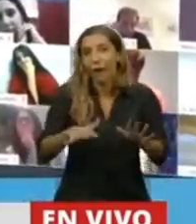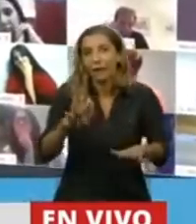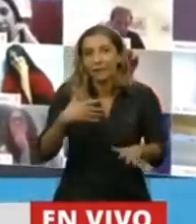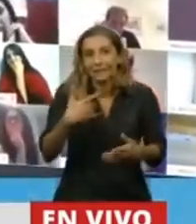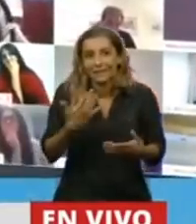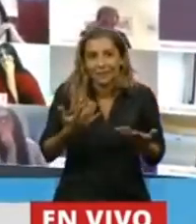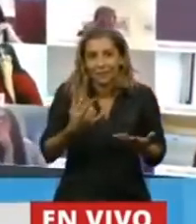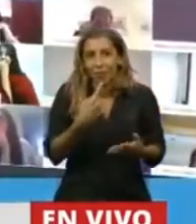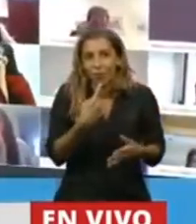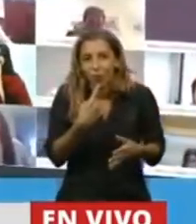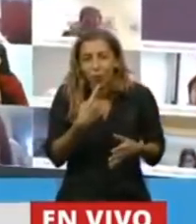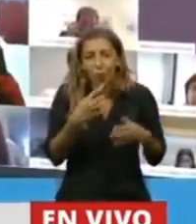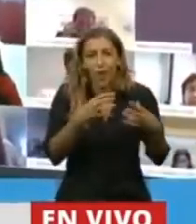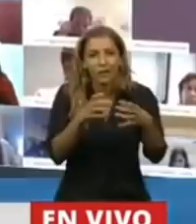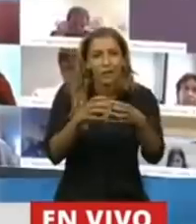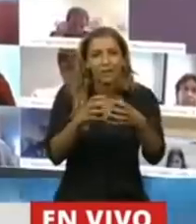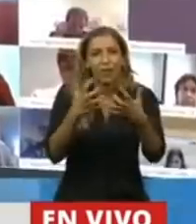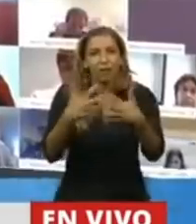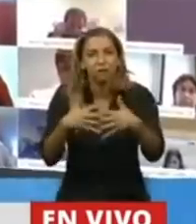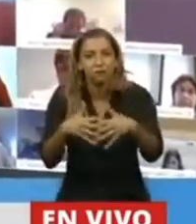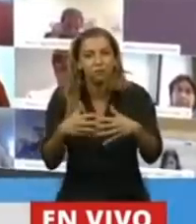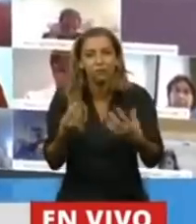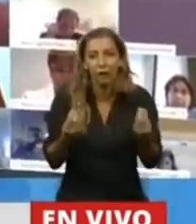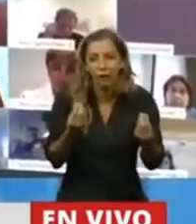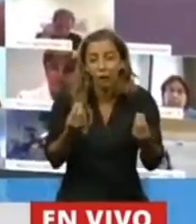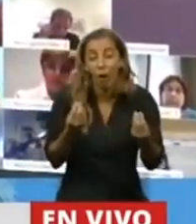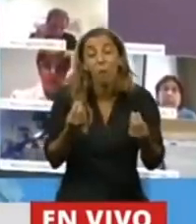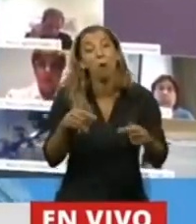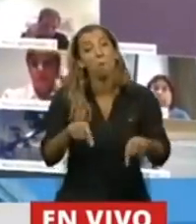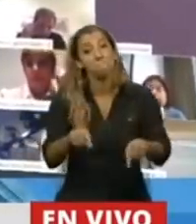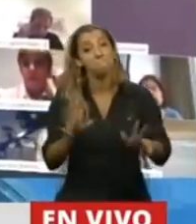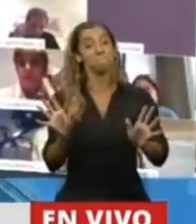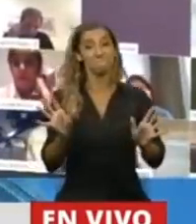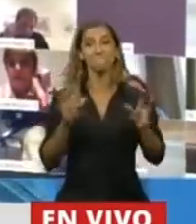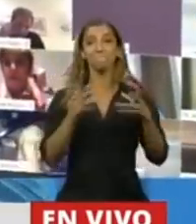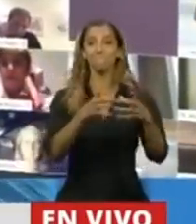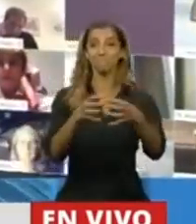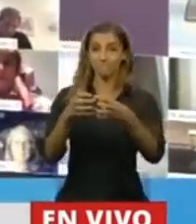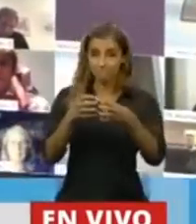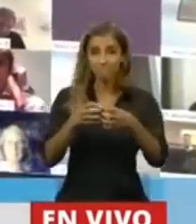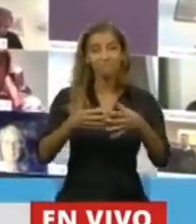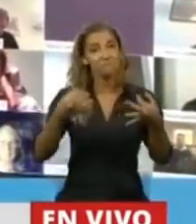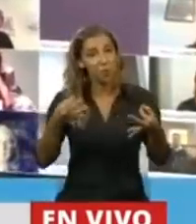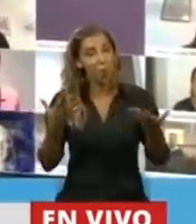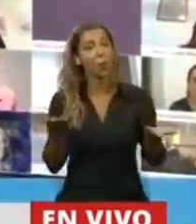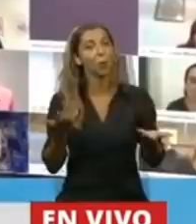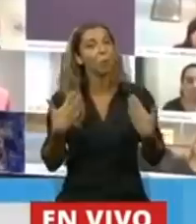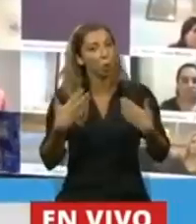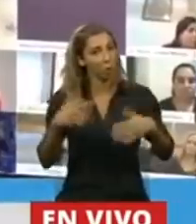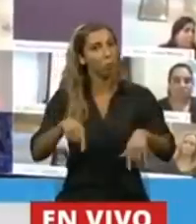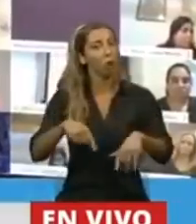de su funcionamiento y cómo funcionan y hemos llegado por lo menos con un punto y un acuerdo hoy de convergencia con proyectos a poder sesionar